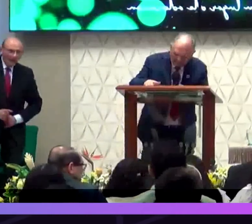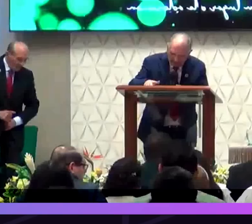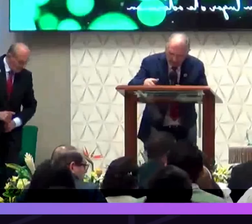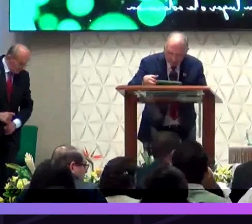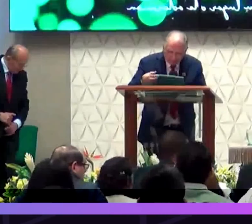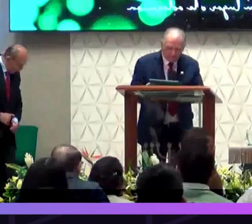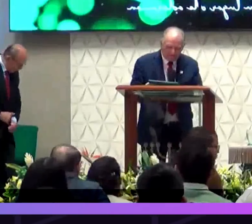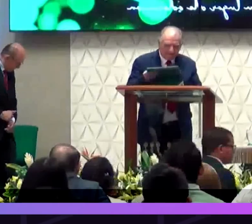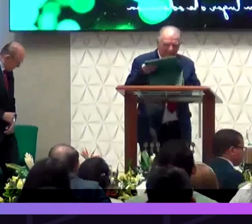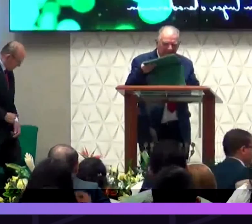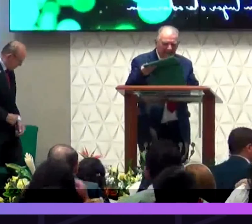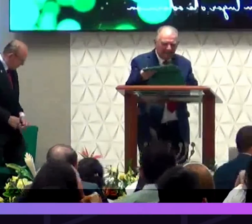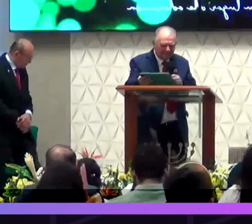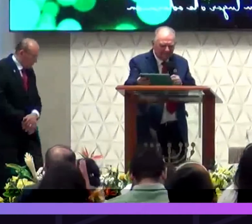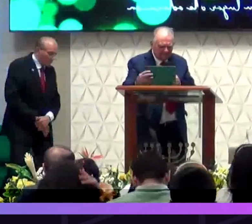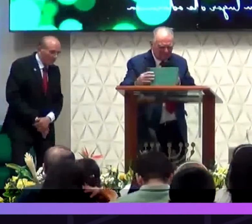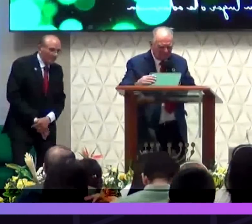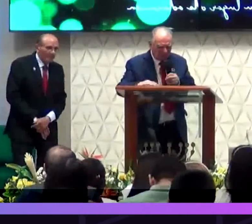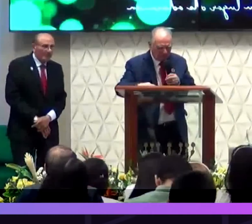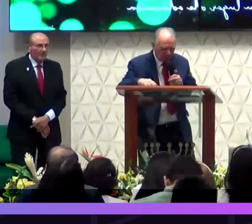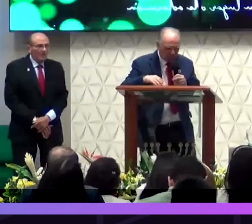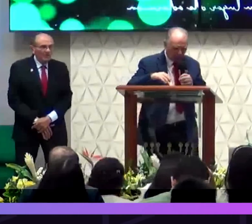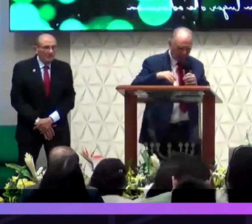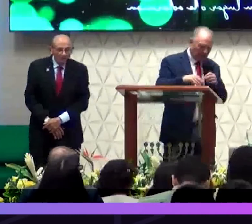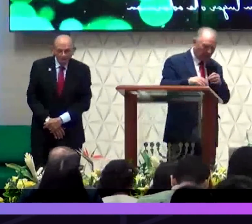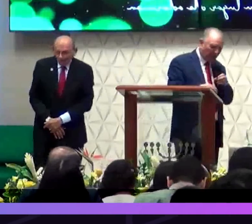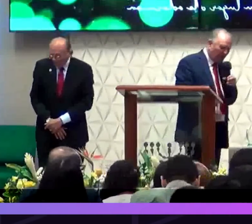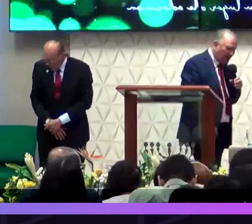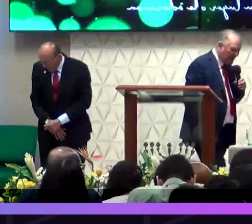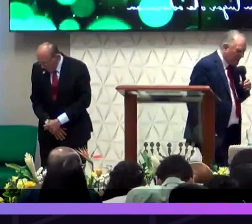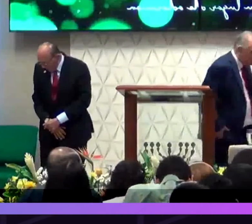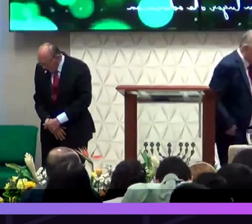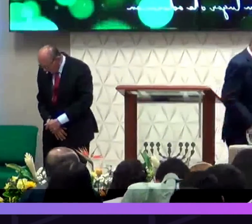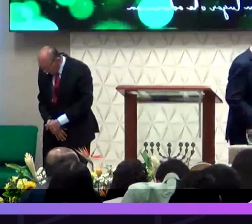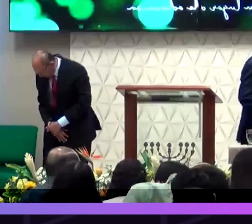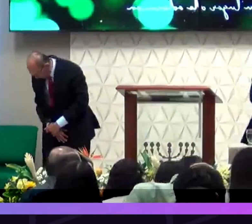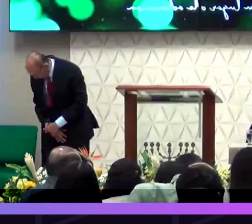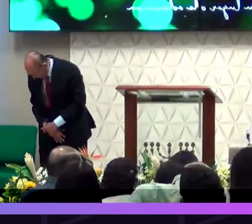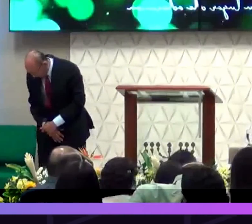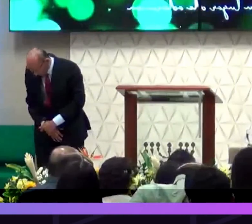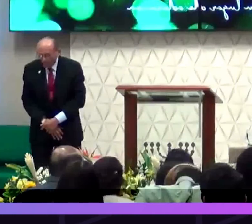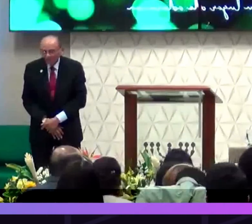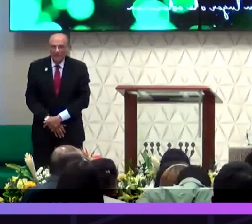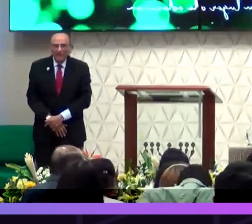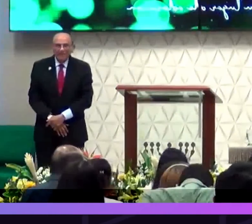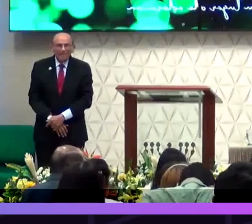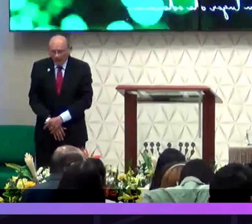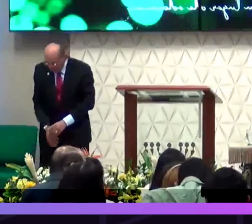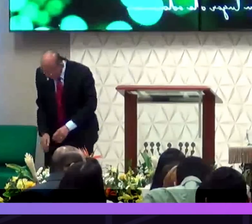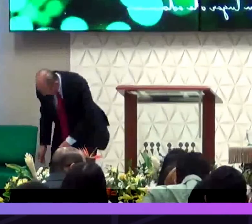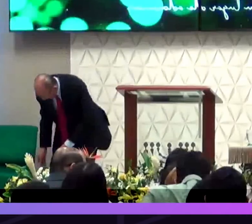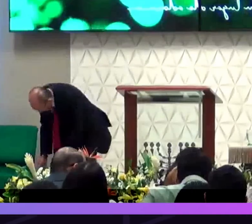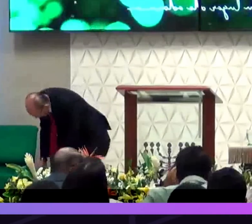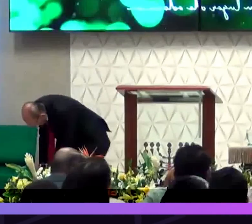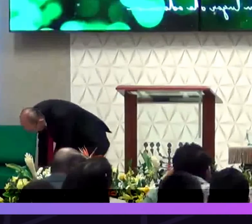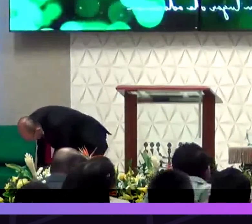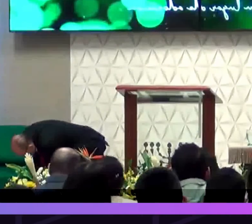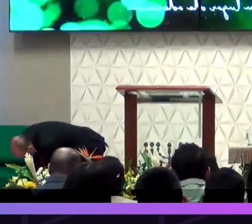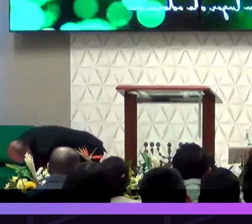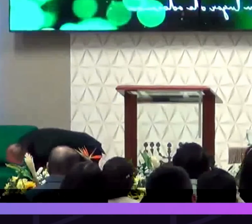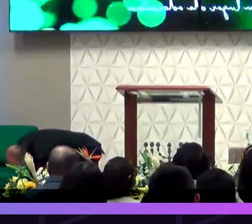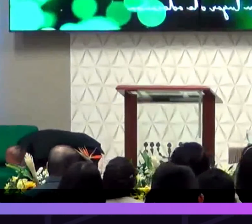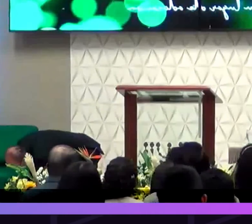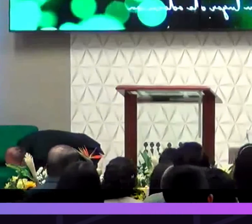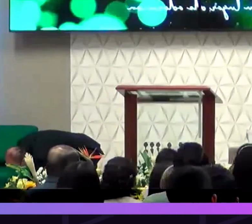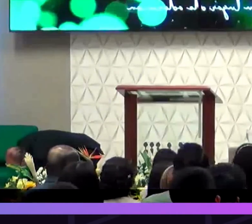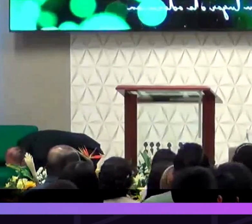nosotros hemos deseguido seguirle a Él de todo corazón recuerda que soy tu amigo soy su servidor Jonathan Álvarez